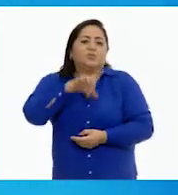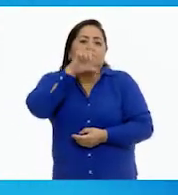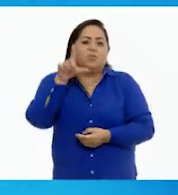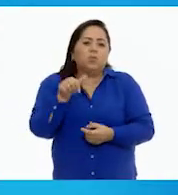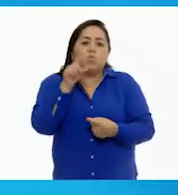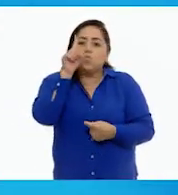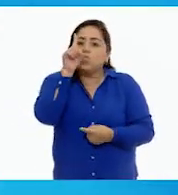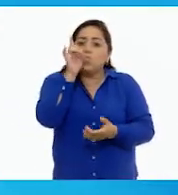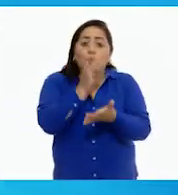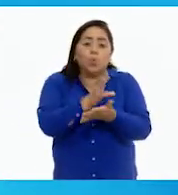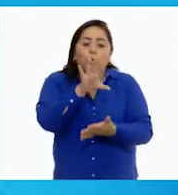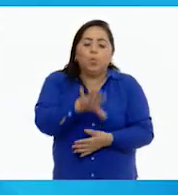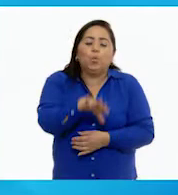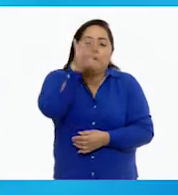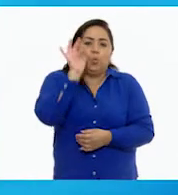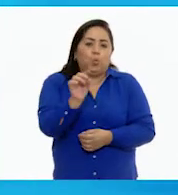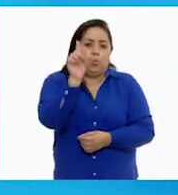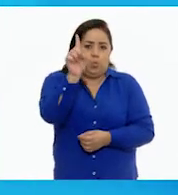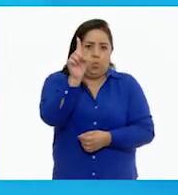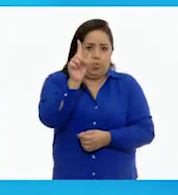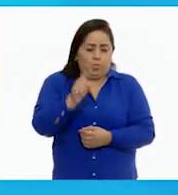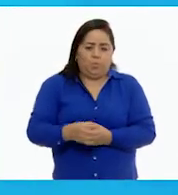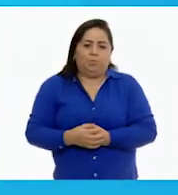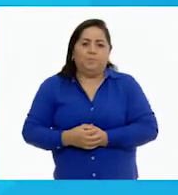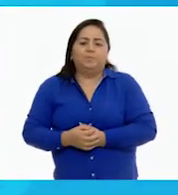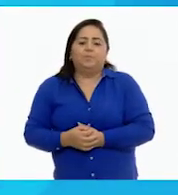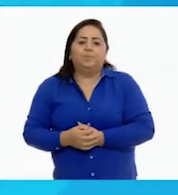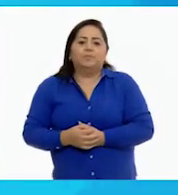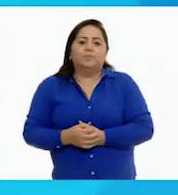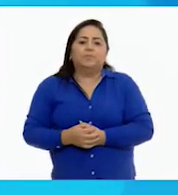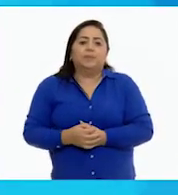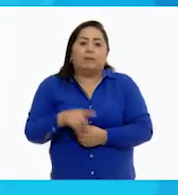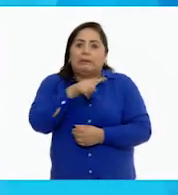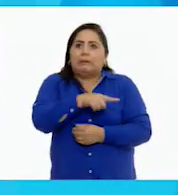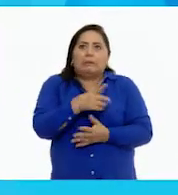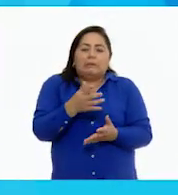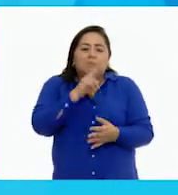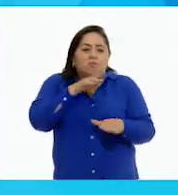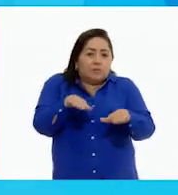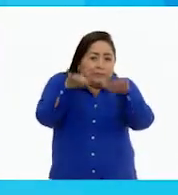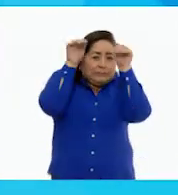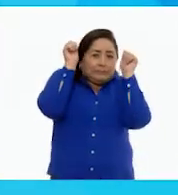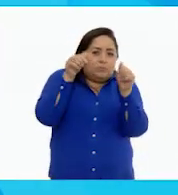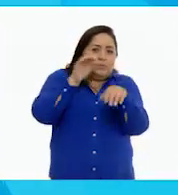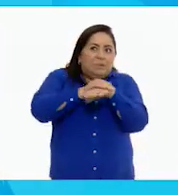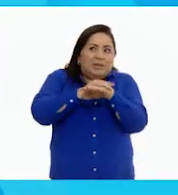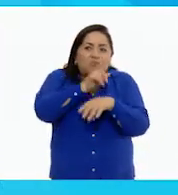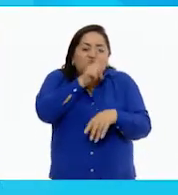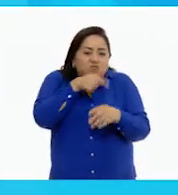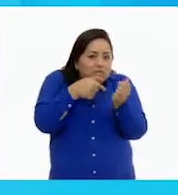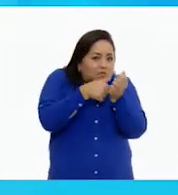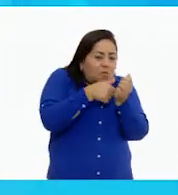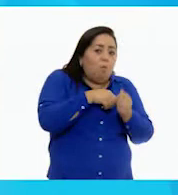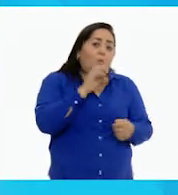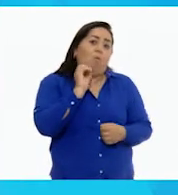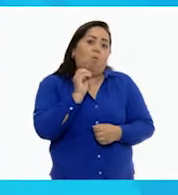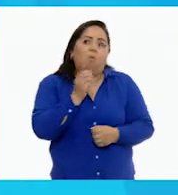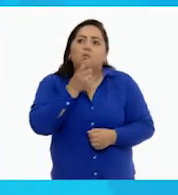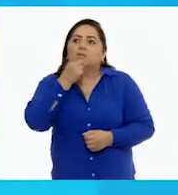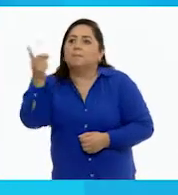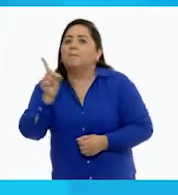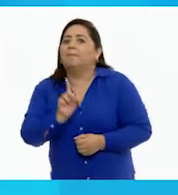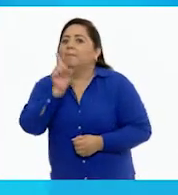se quedó únicamente con la última. Esconderse de su amigo o decirle